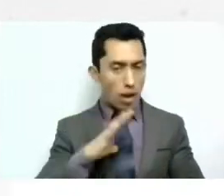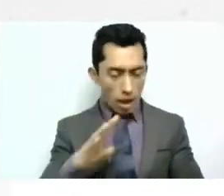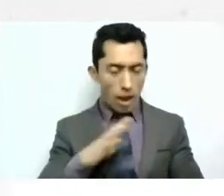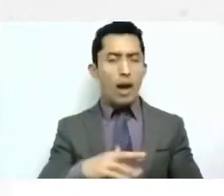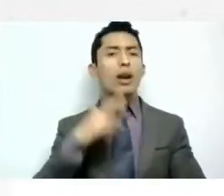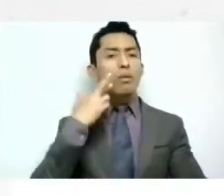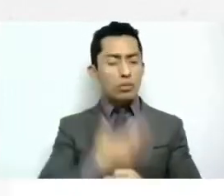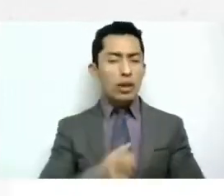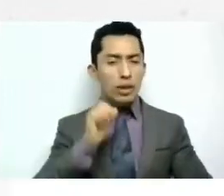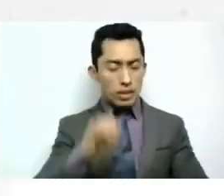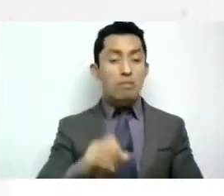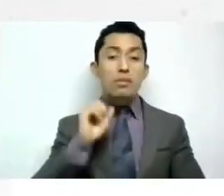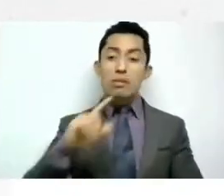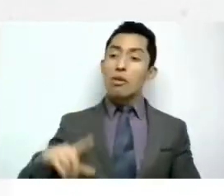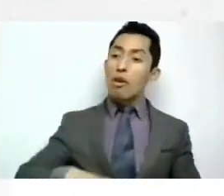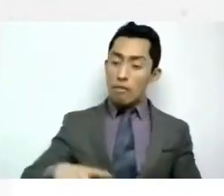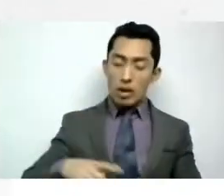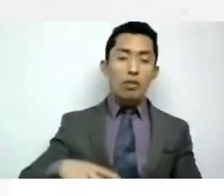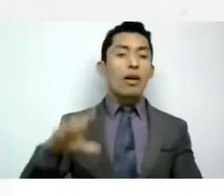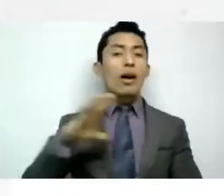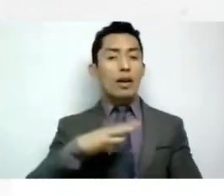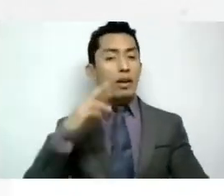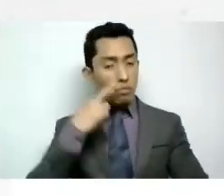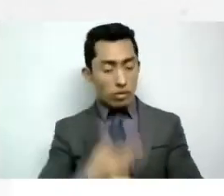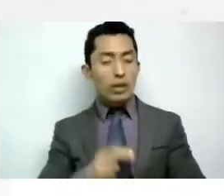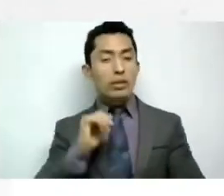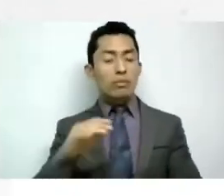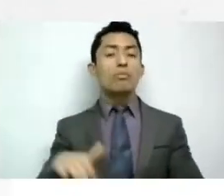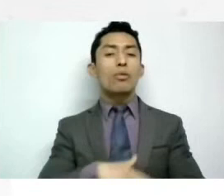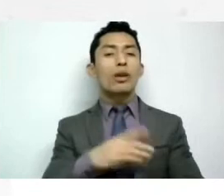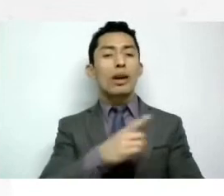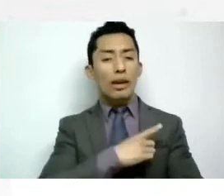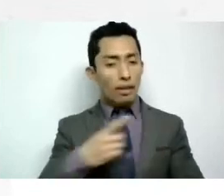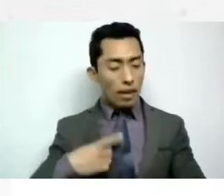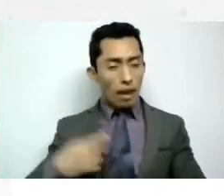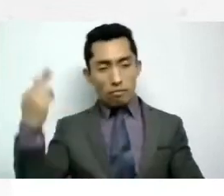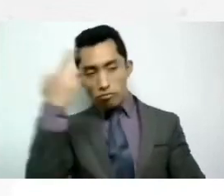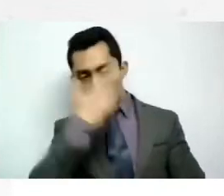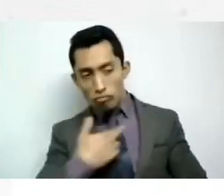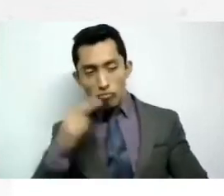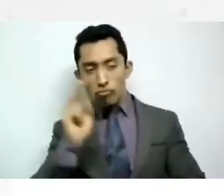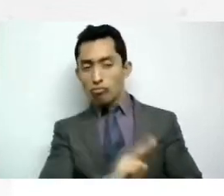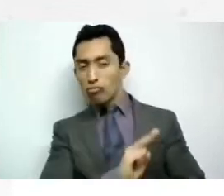y el estado también tiene responsabilidad porque se tienen que dar esas revisiones